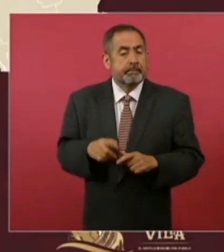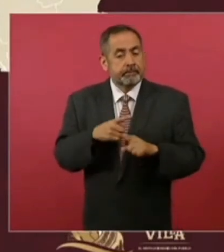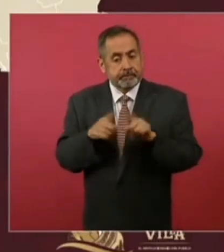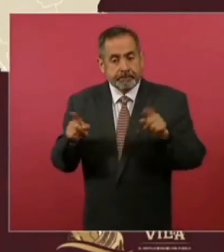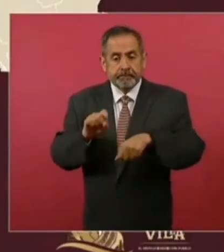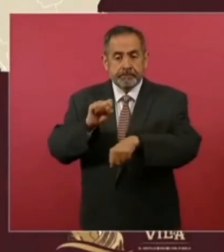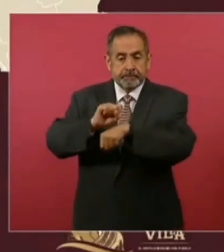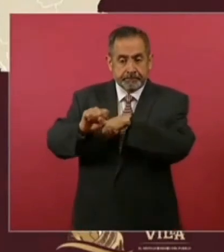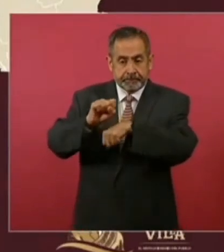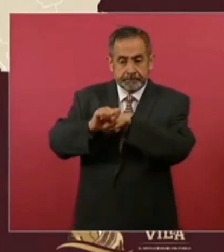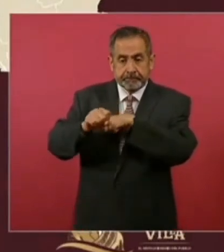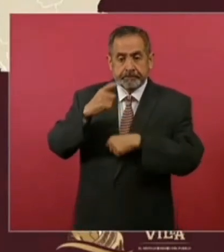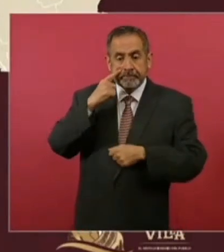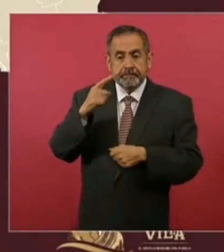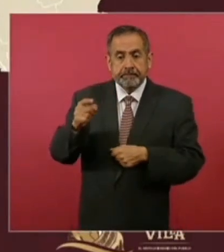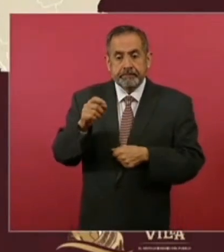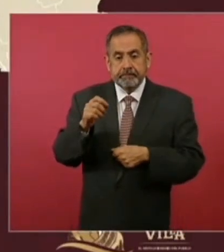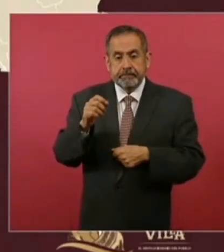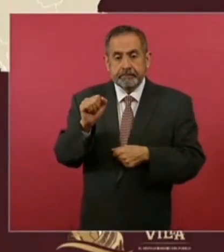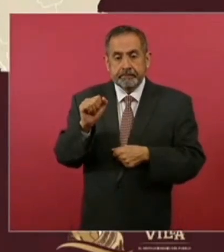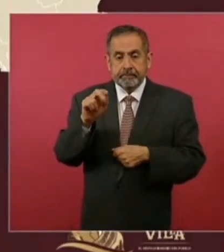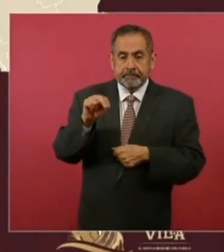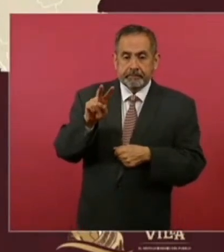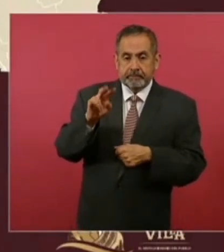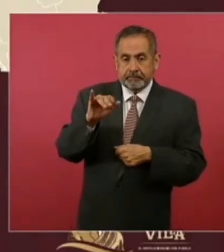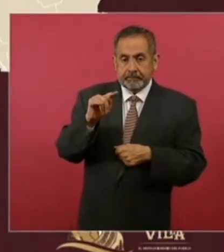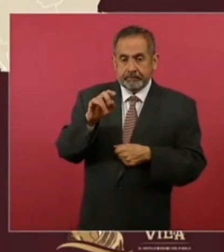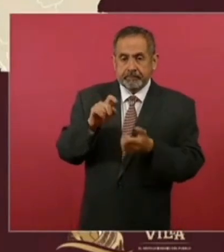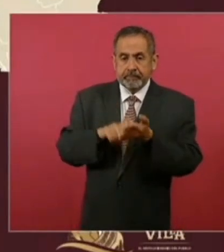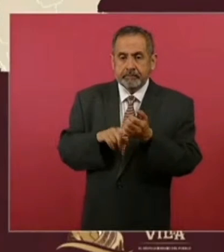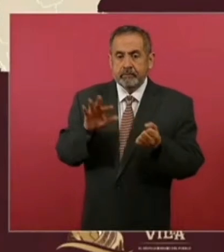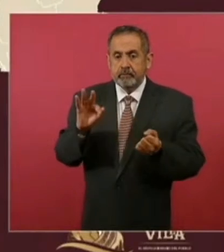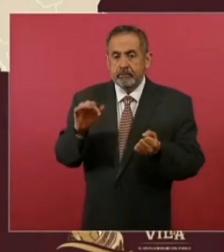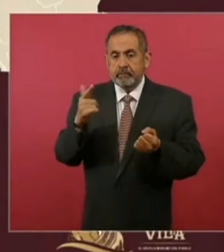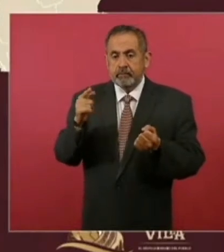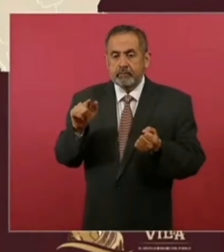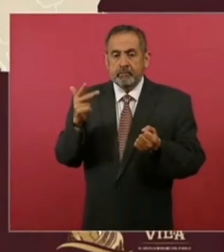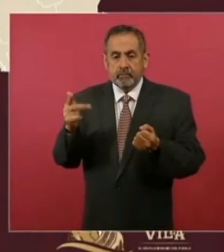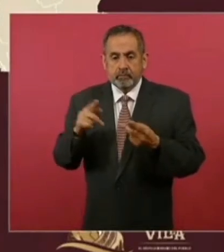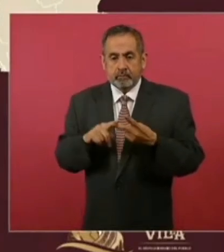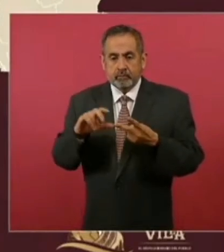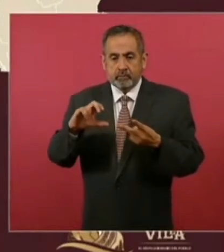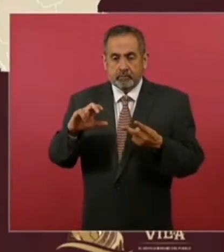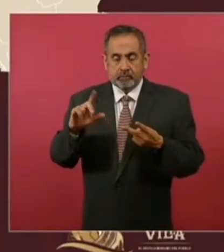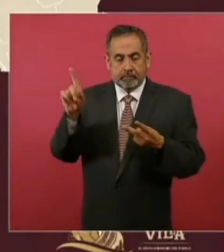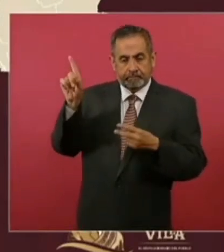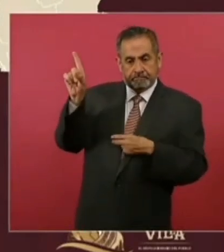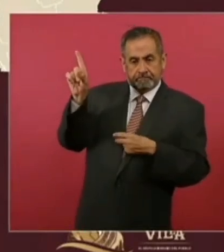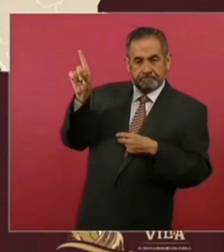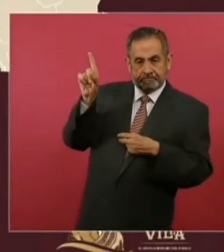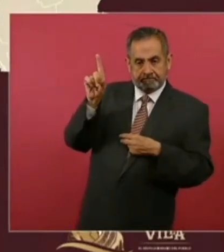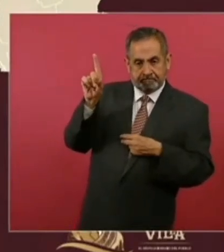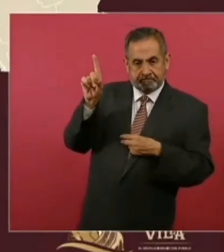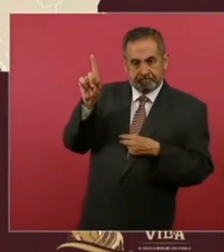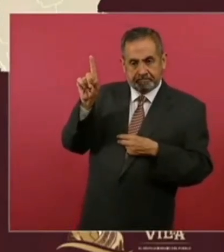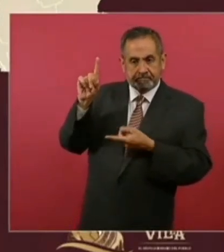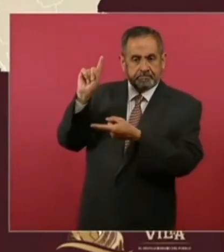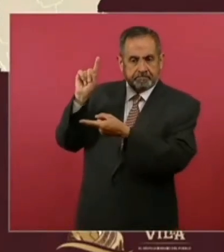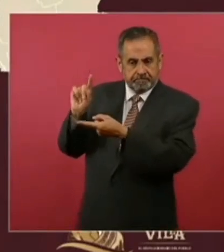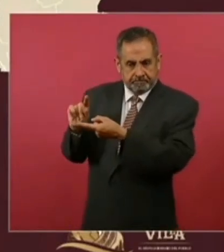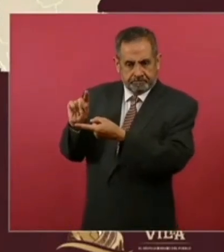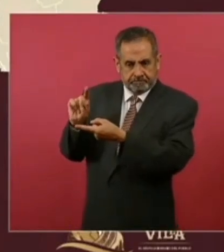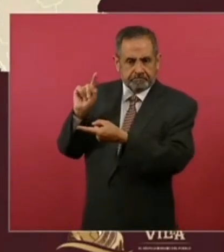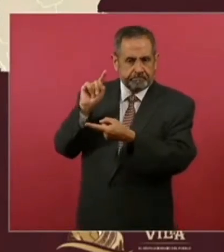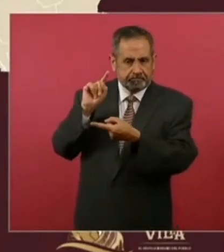Salvador, en San Vicente, se redujo en 47.8, en Chalatenango se redujo en 50%, y en